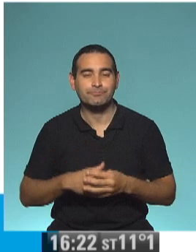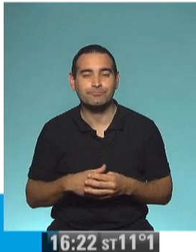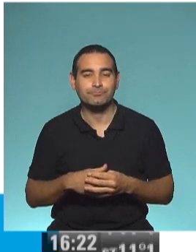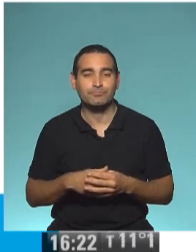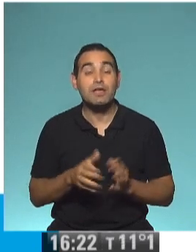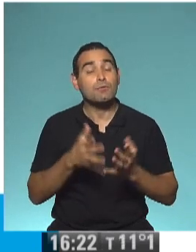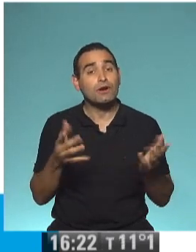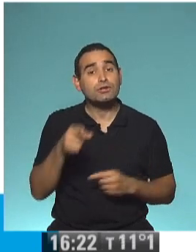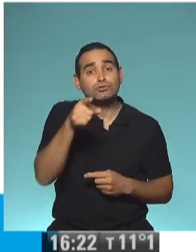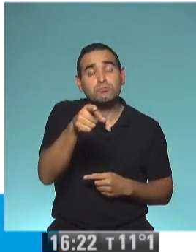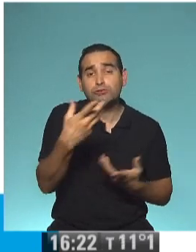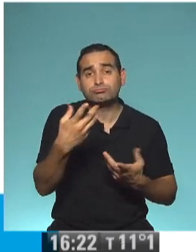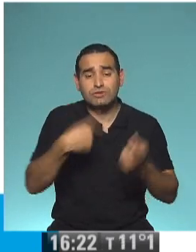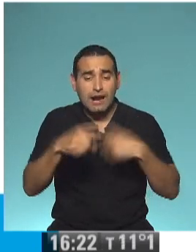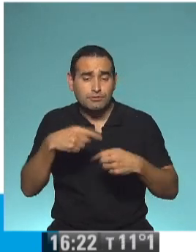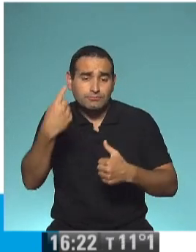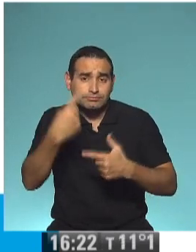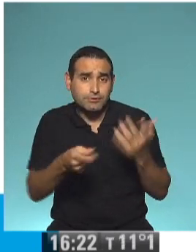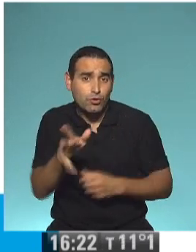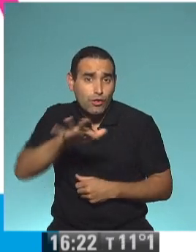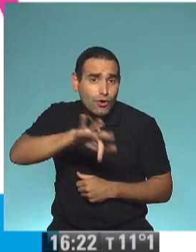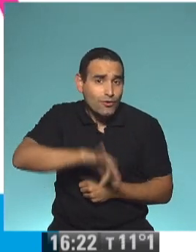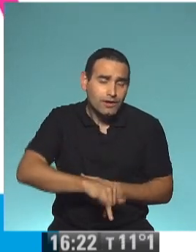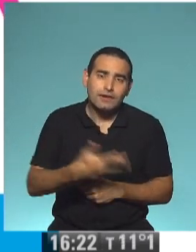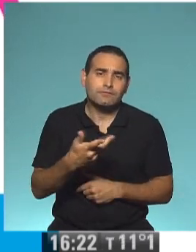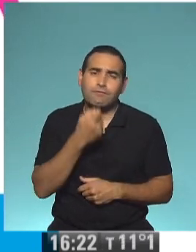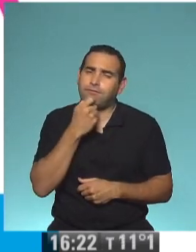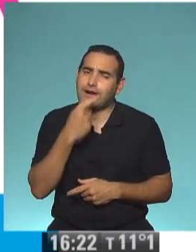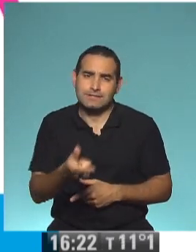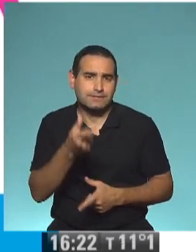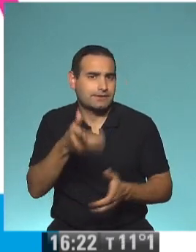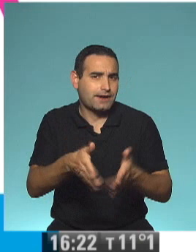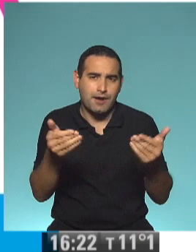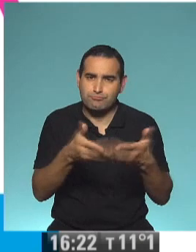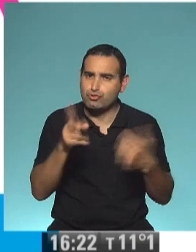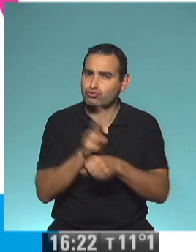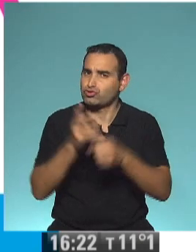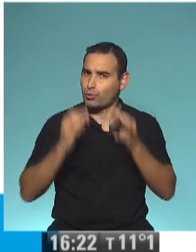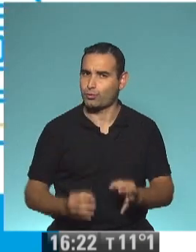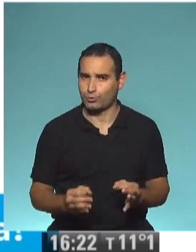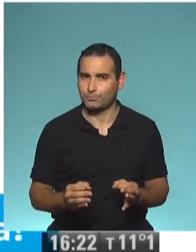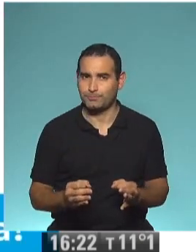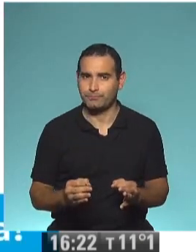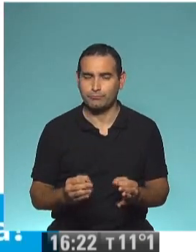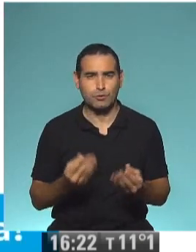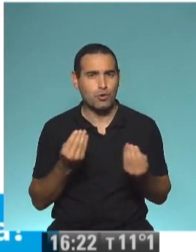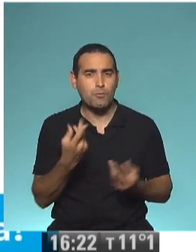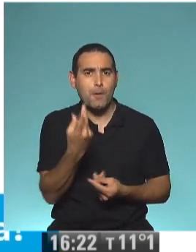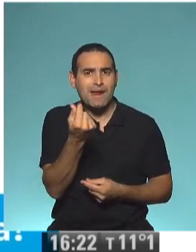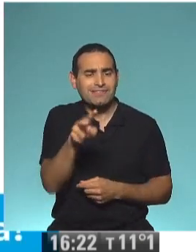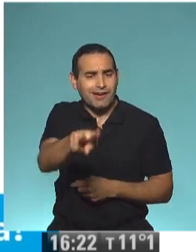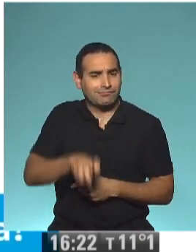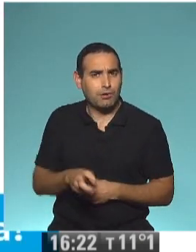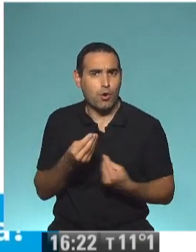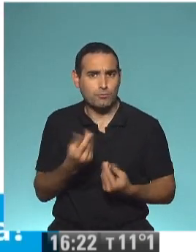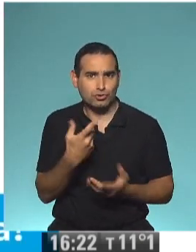eso, es bueno hacer las operaciones de la vida cotidiana de la forma más fácil, rápida y segura posible. ¿Cómo extraer efectivo